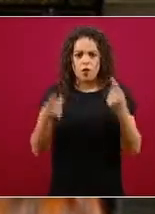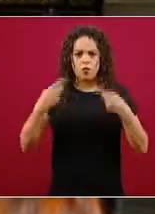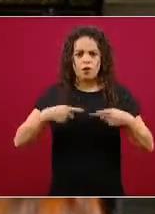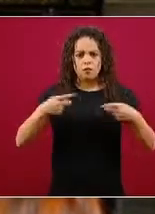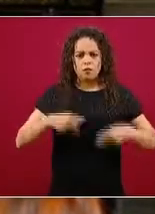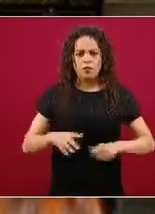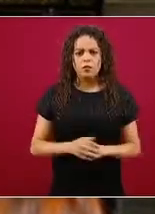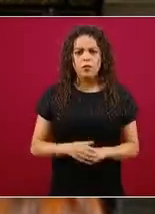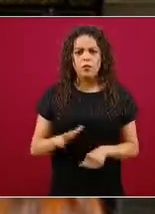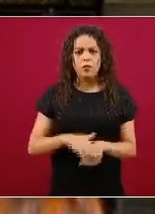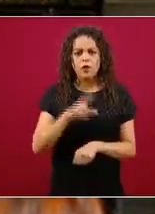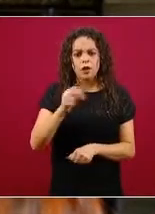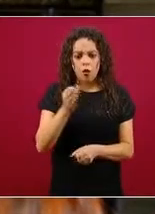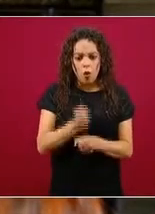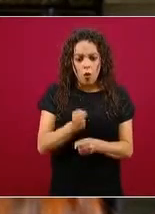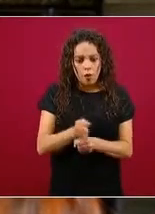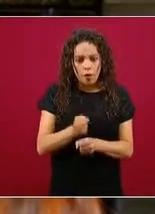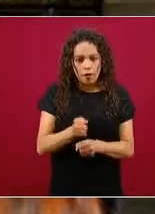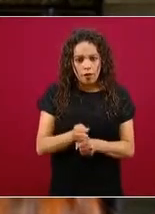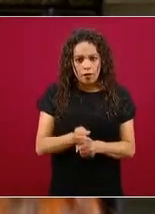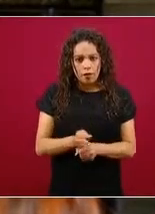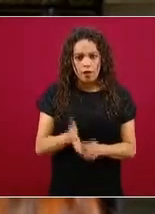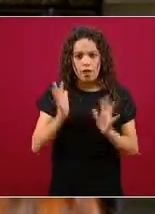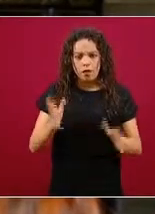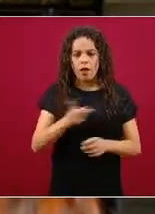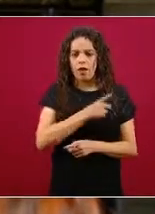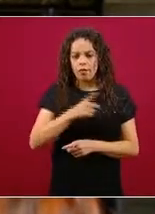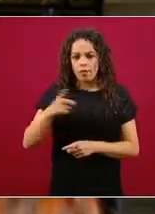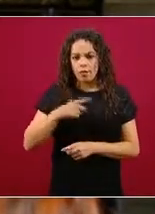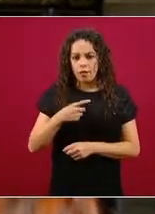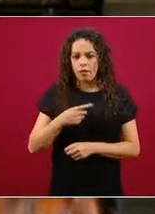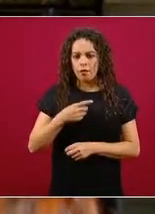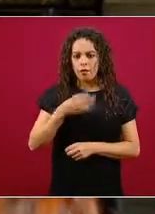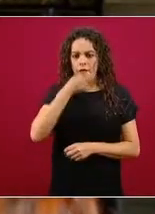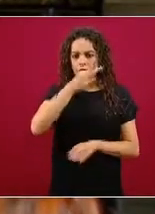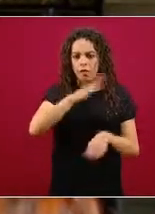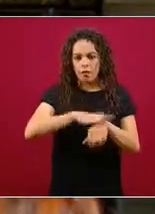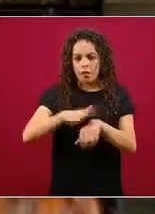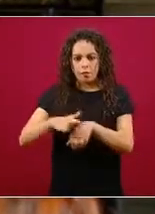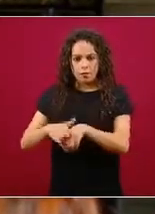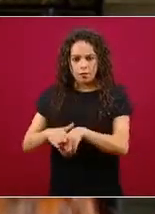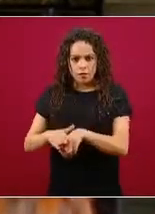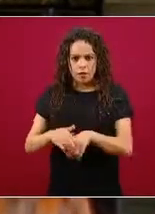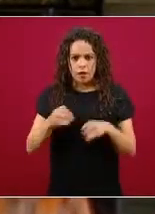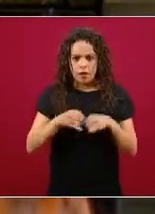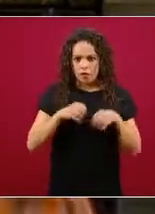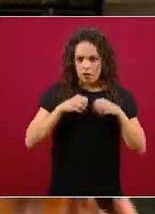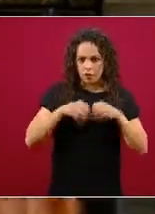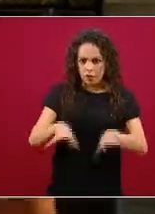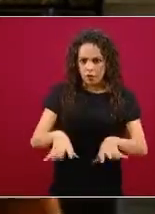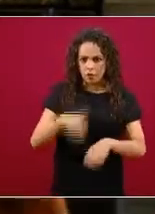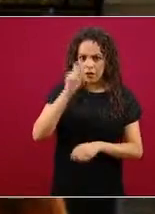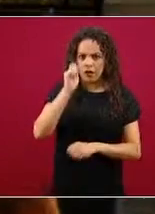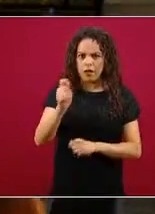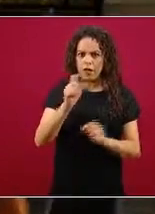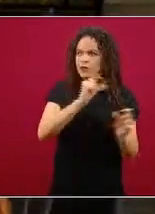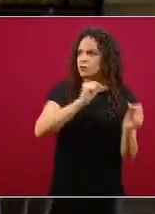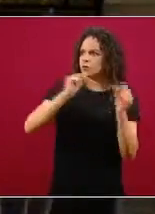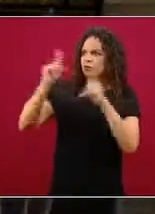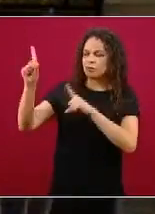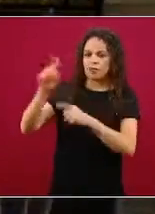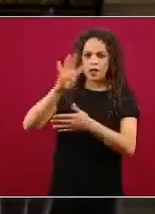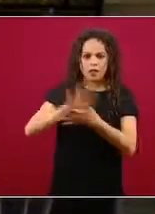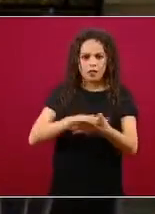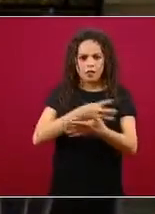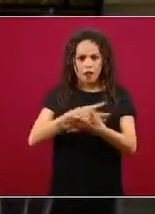ya a estas alturas sería bueno dar a conocer también los casos en su tablita de resumen de casos confirmados,